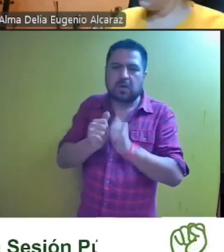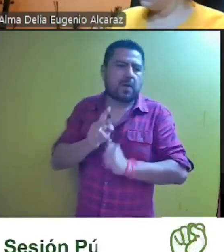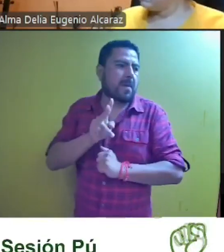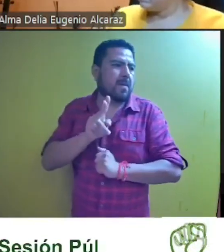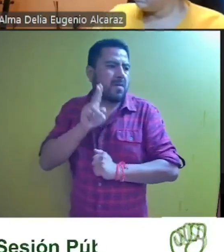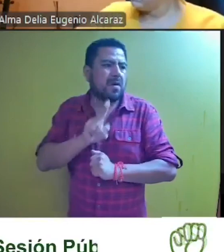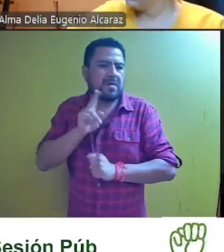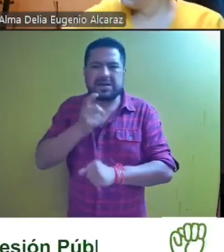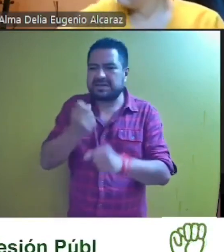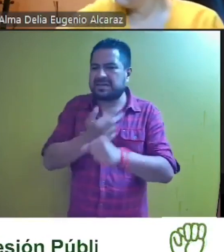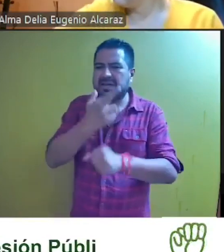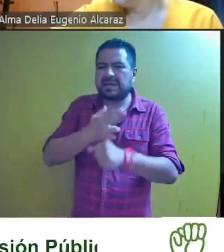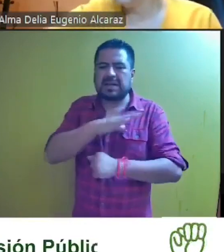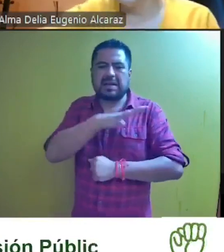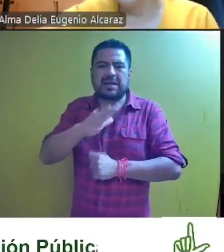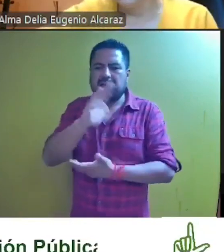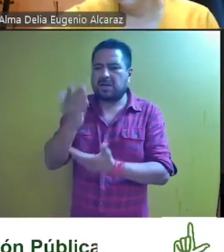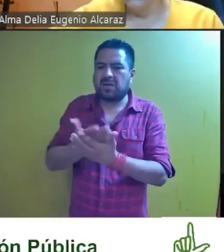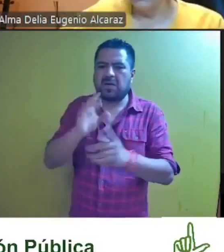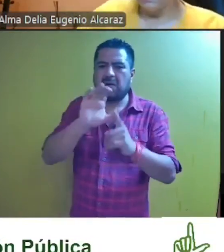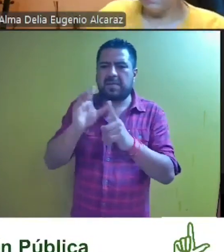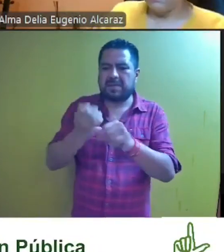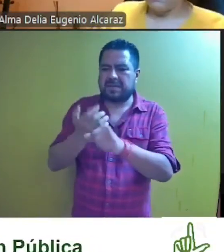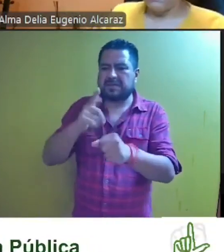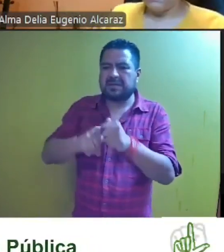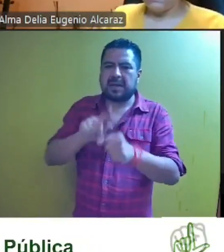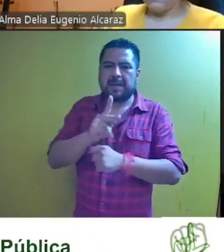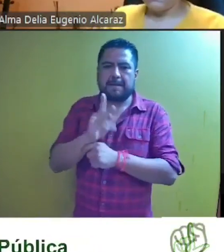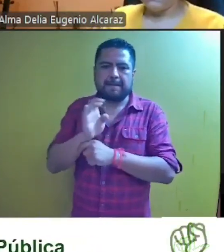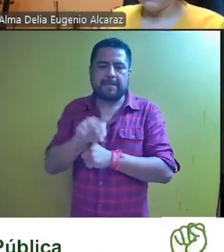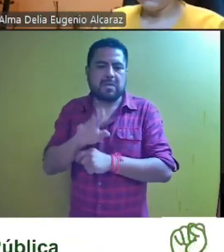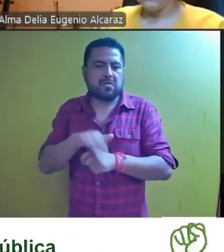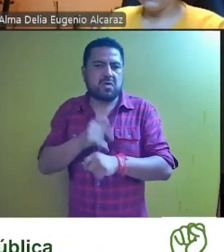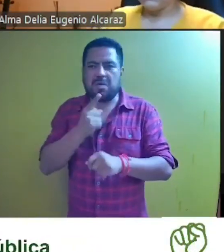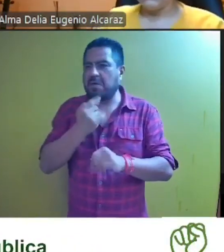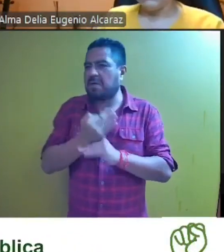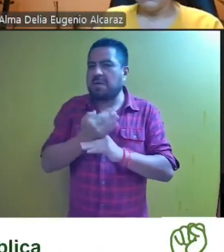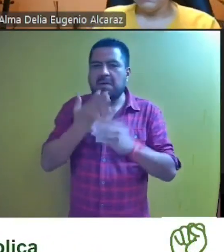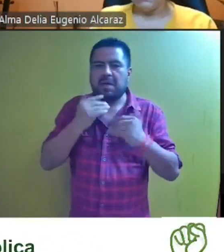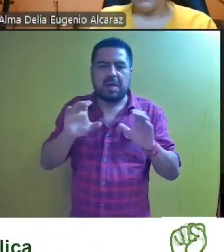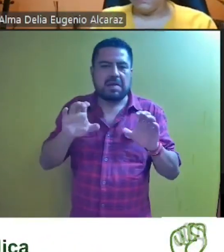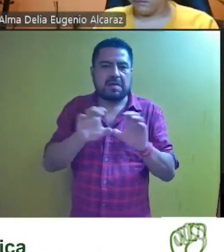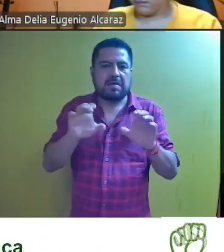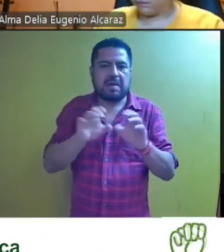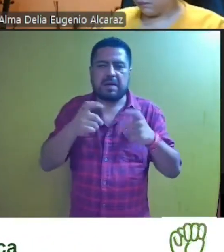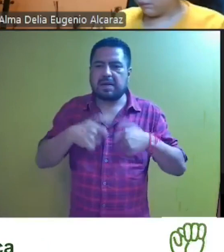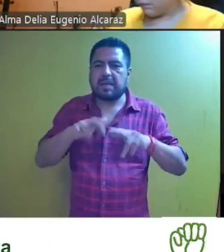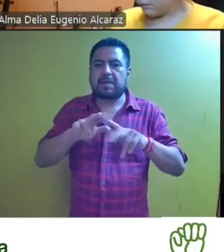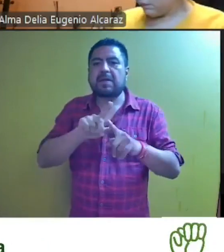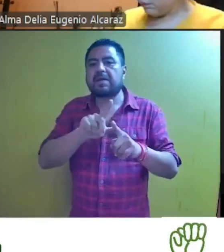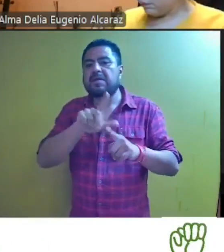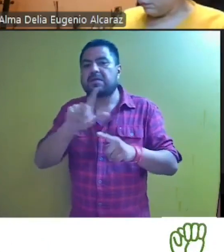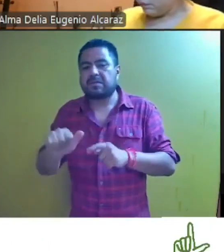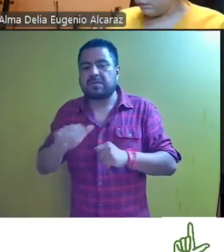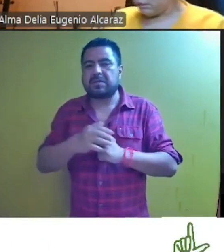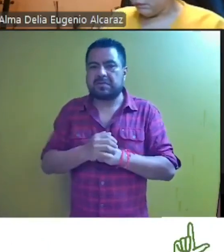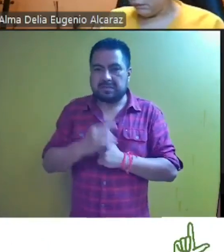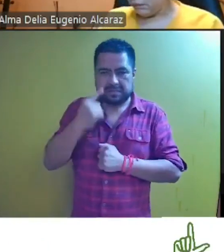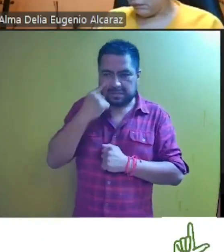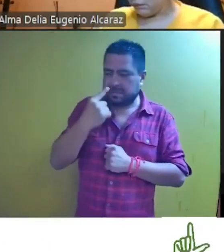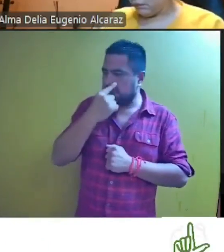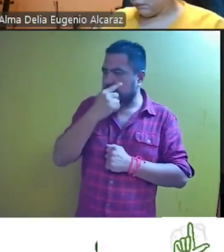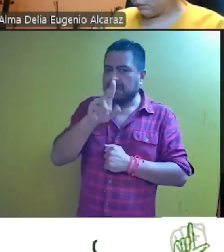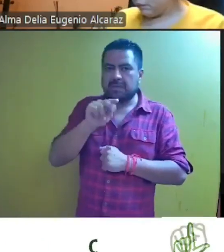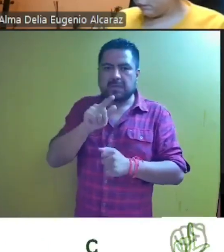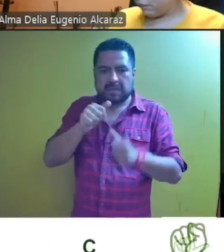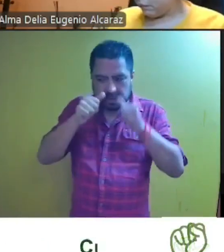del secretario general adjunto del comité directivo estatal del PAN por no acreditar tener la representación no obstante se considera que el